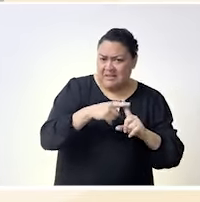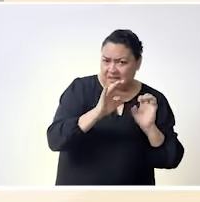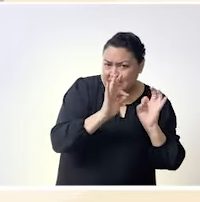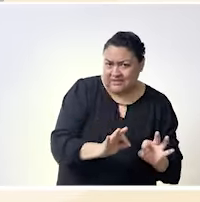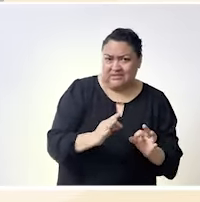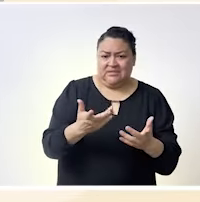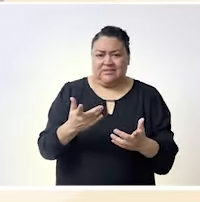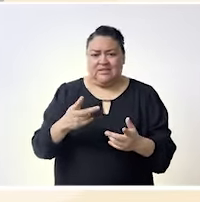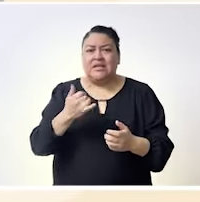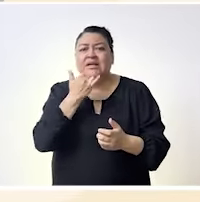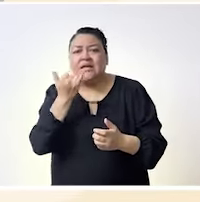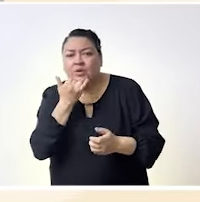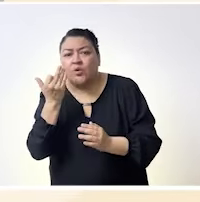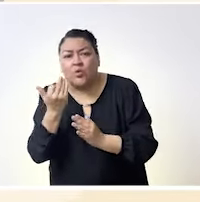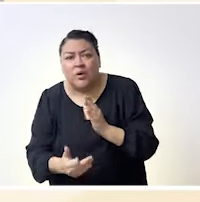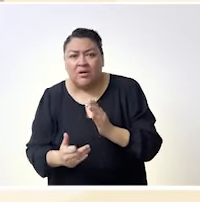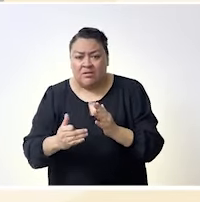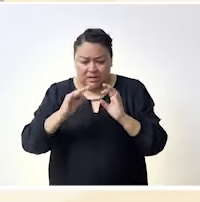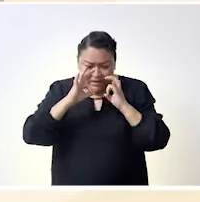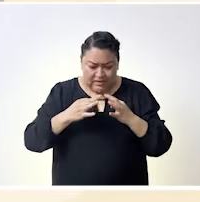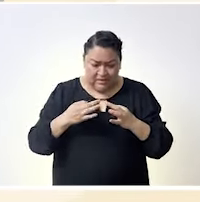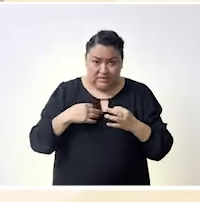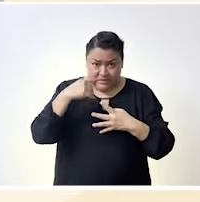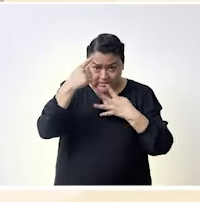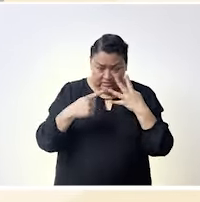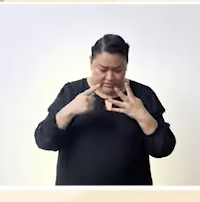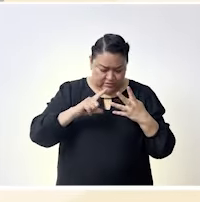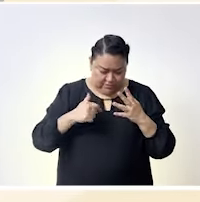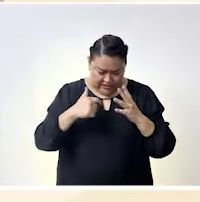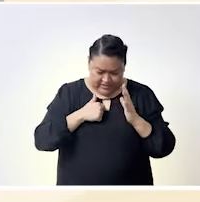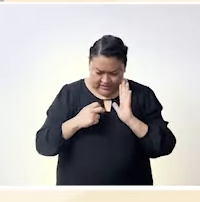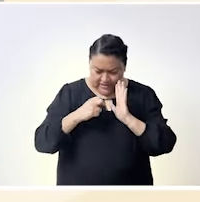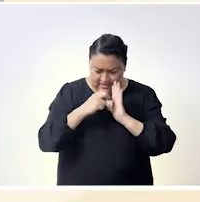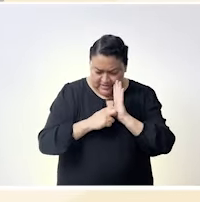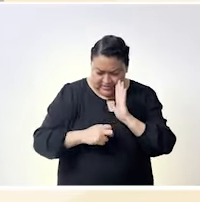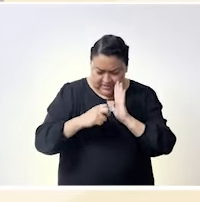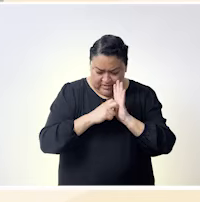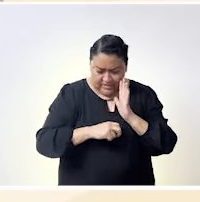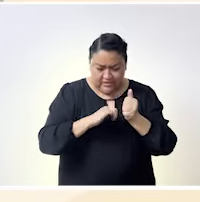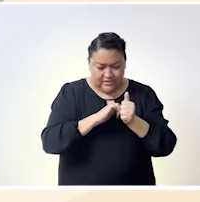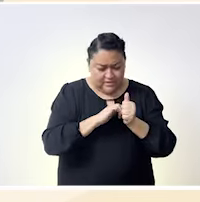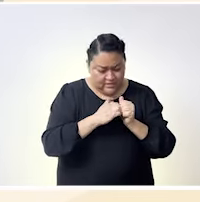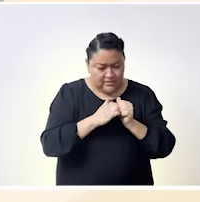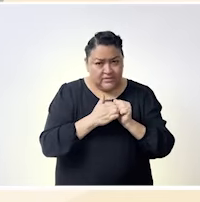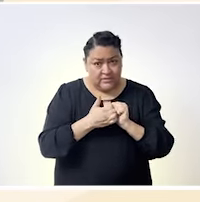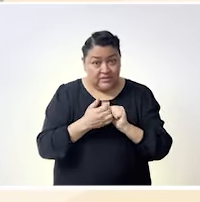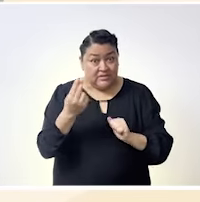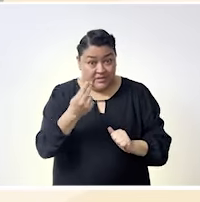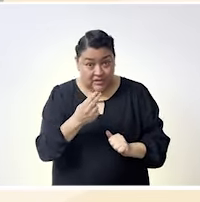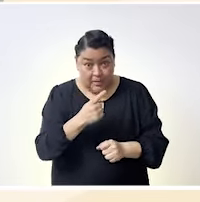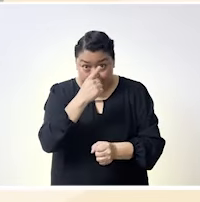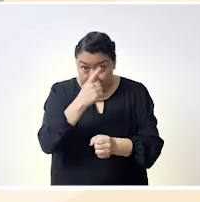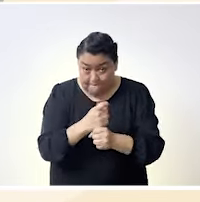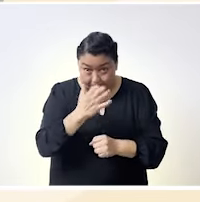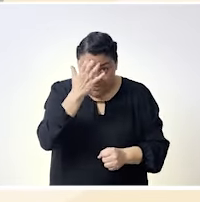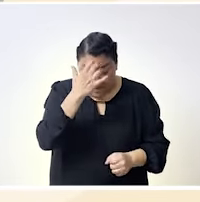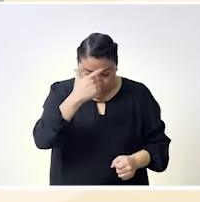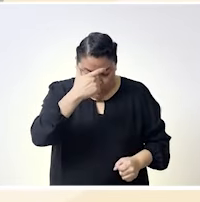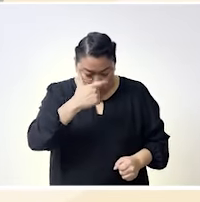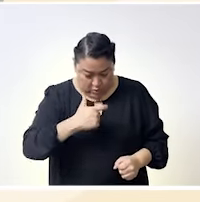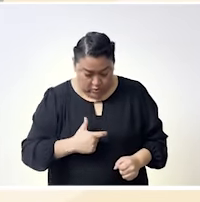grandeza cuál es tu fortaleza cuál es tu debilidad y a partir de ahí empezar a trabajar contigo ¿no? reconocerte el